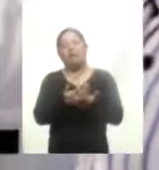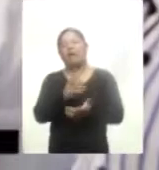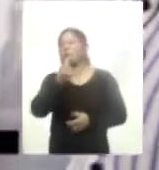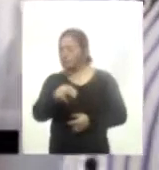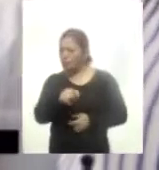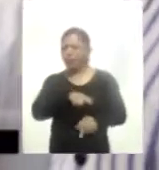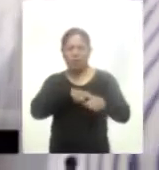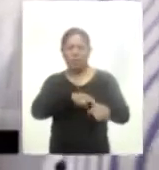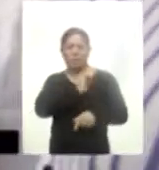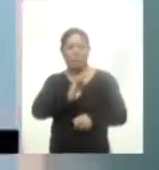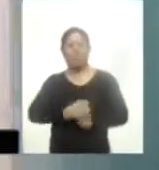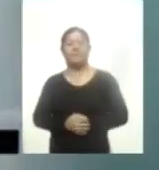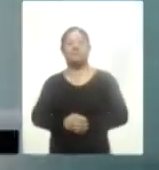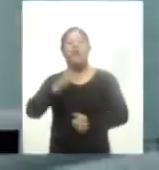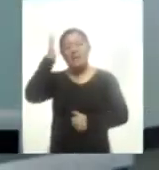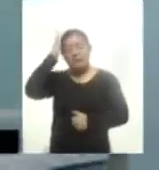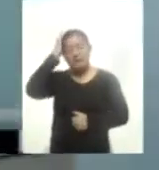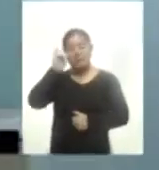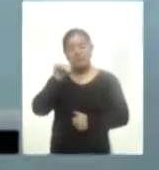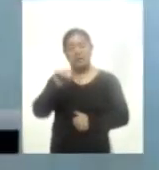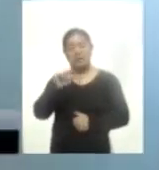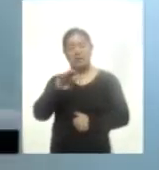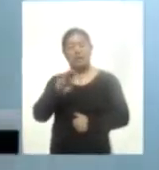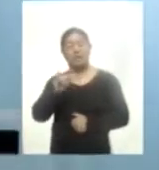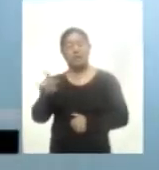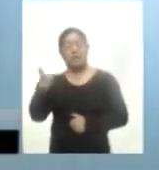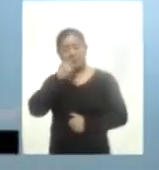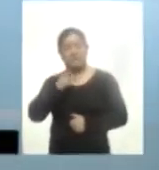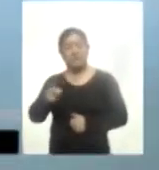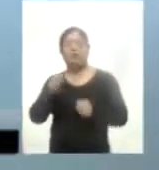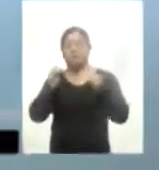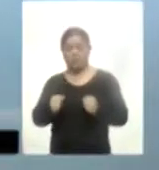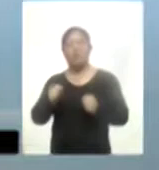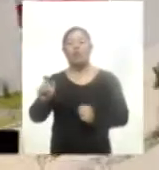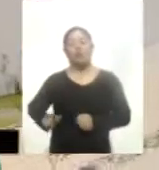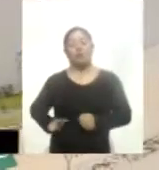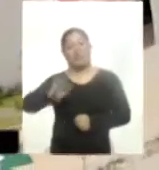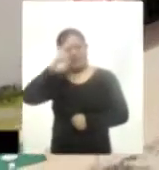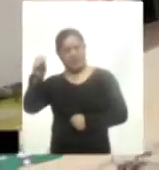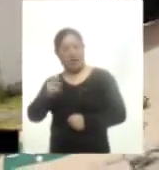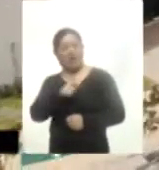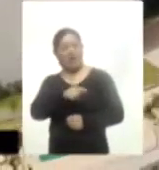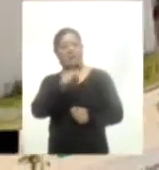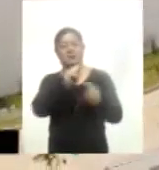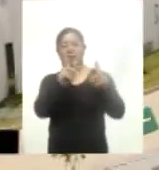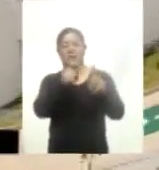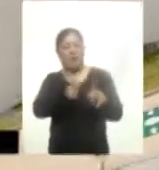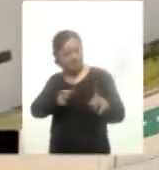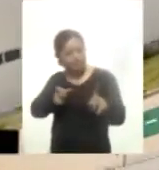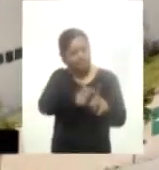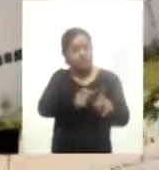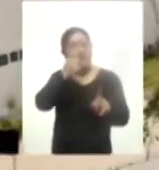En su oportunidad, el titular del Insabi, Juan Antonio Ferrer, aseguró que el gobierno federal respaldará al estado para garantizar el óptimo